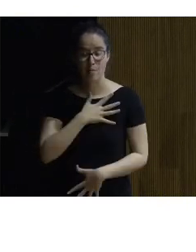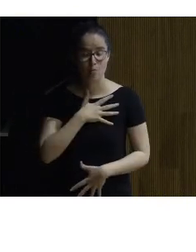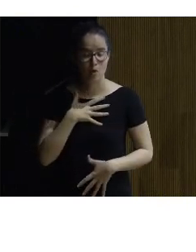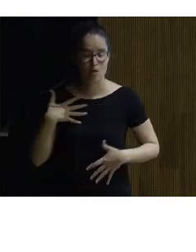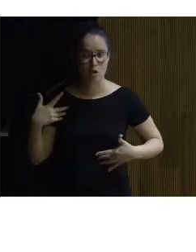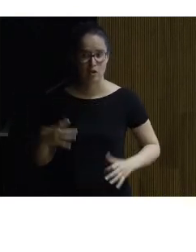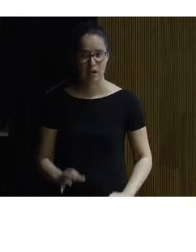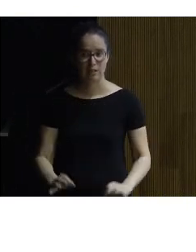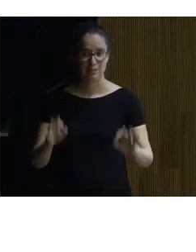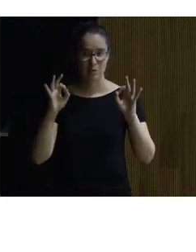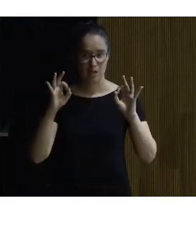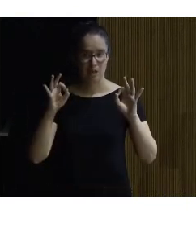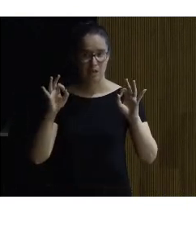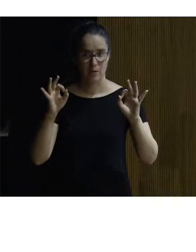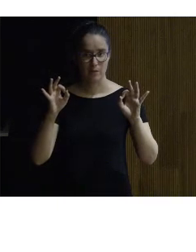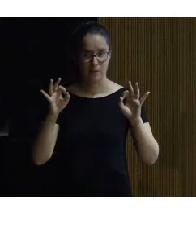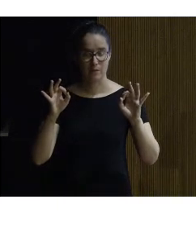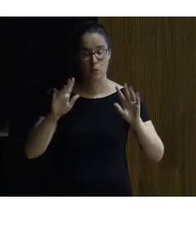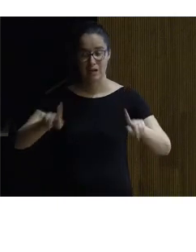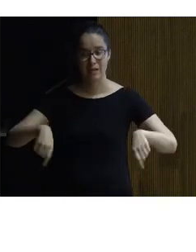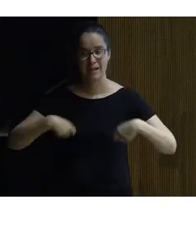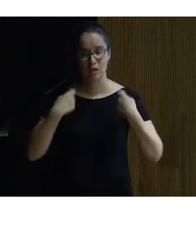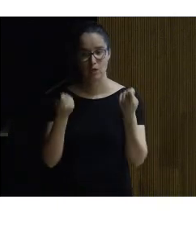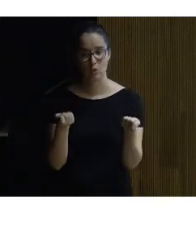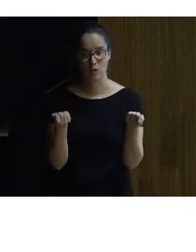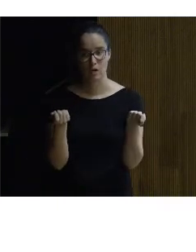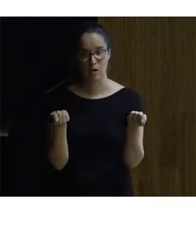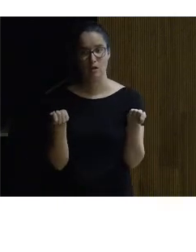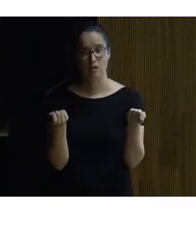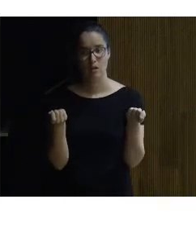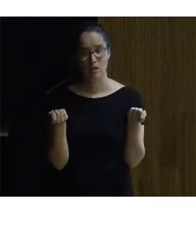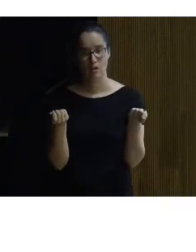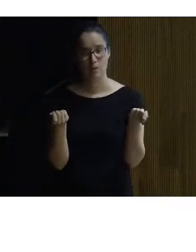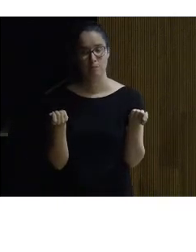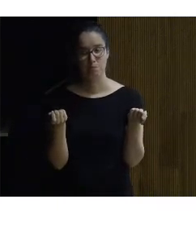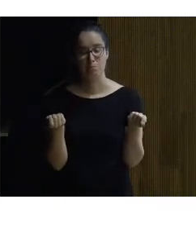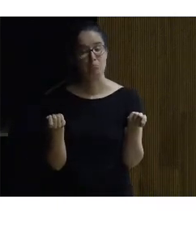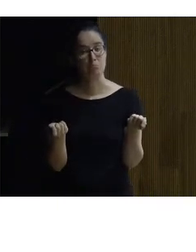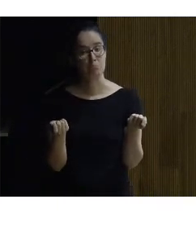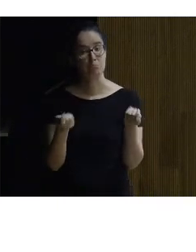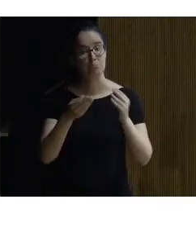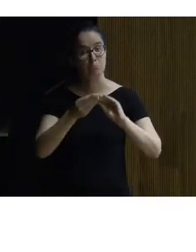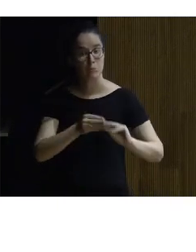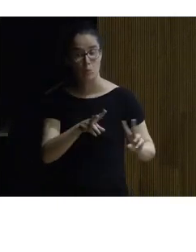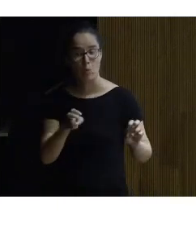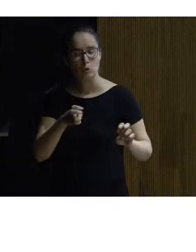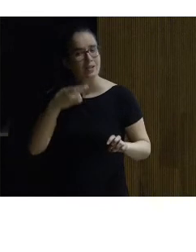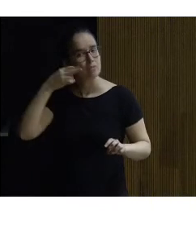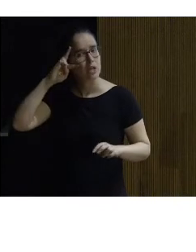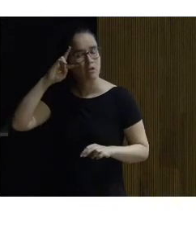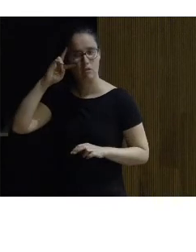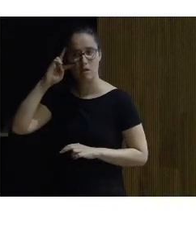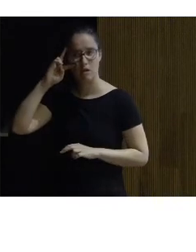especial como de de una naturaleza recreada y bueno es una experiencia que